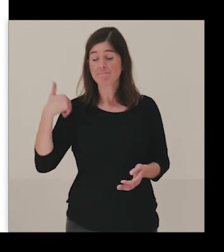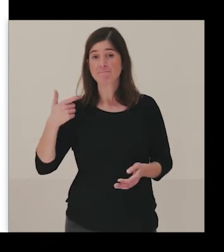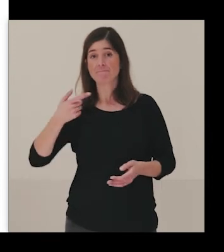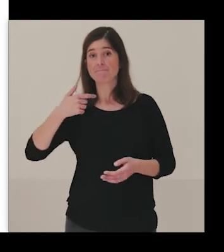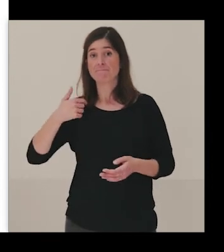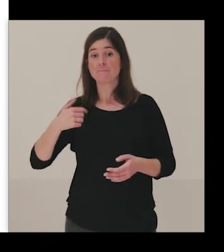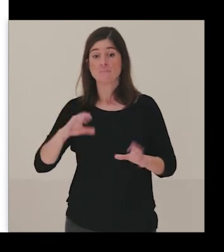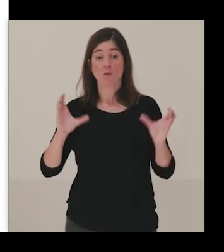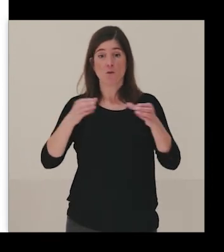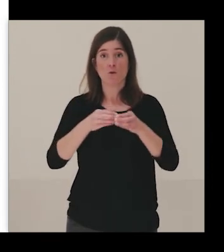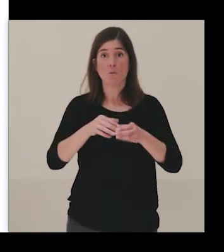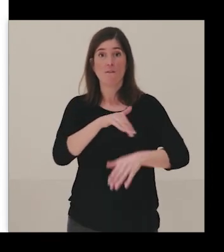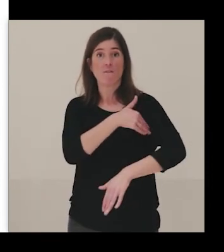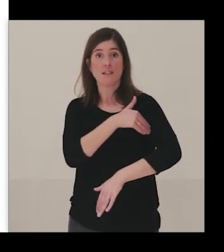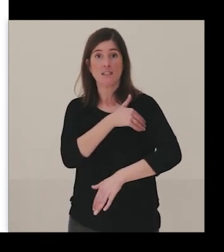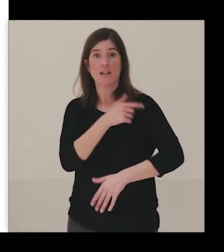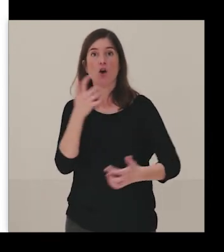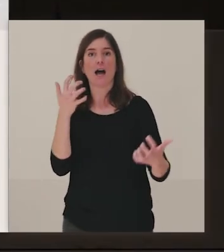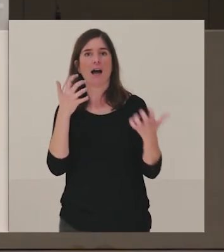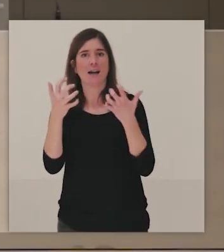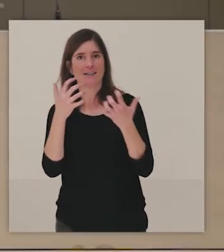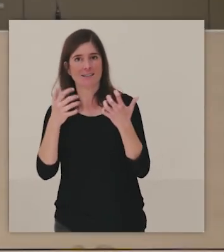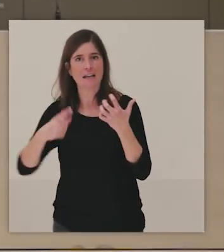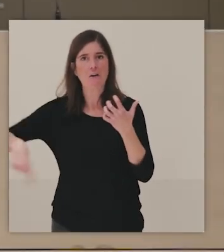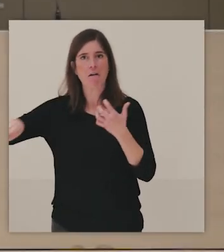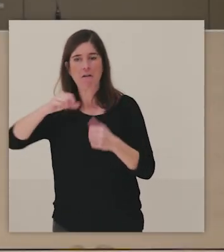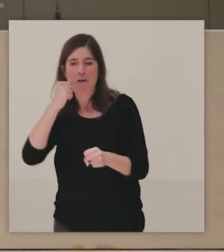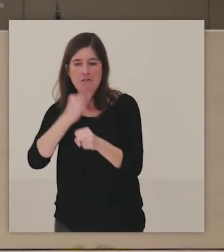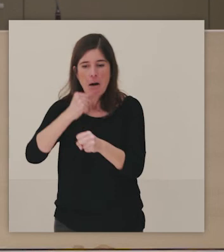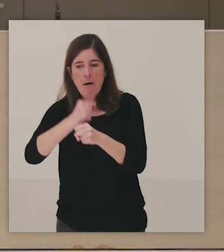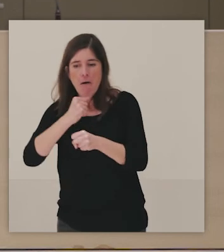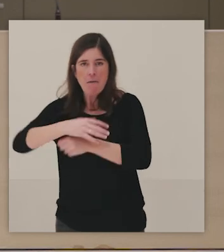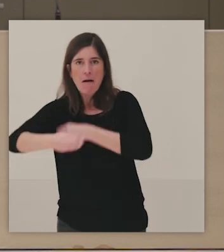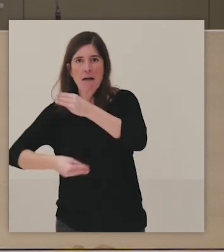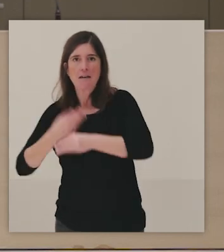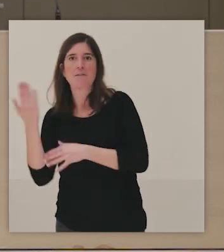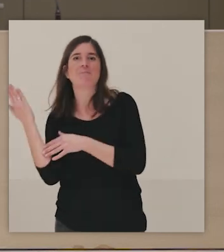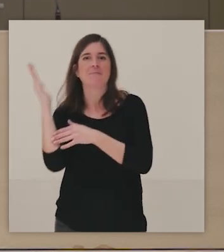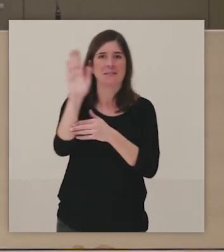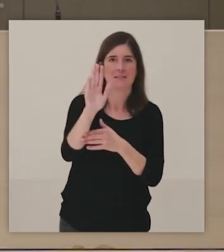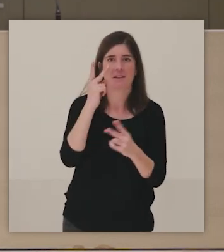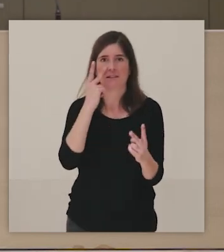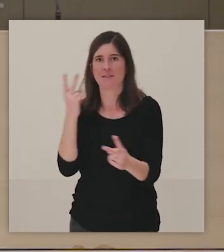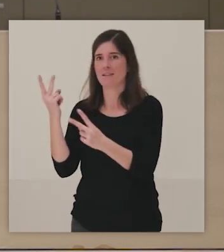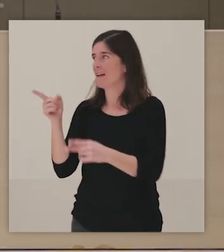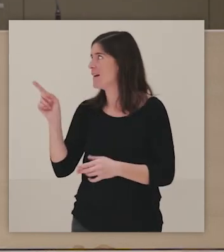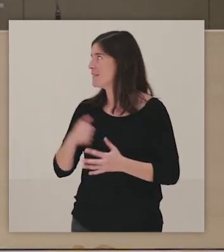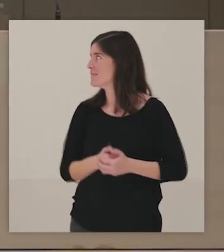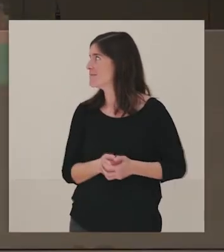trabajos que estos chavales y chicos y chicas de bachillerato artístico hicieron.